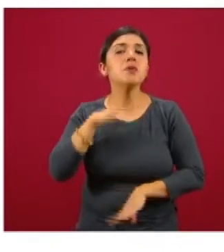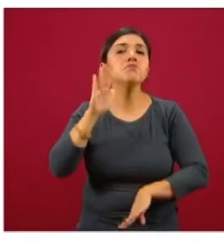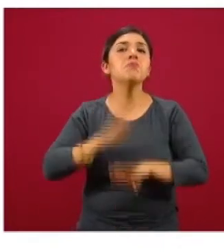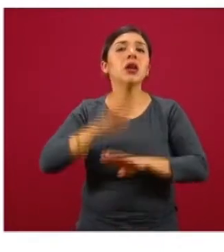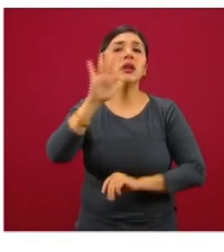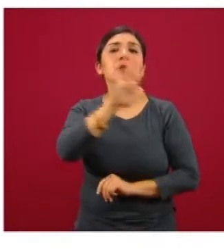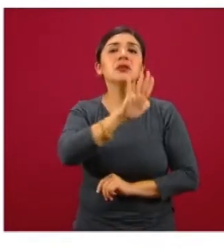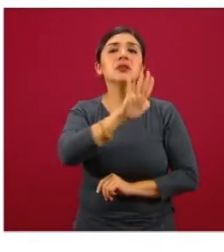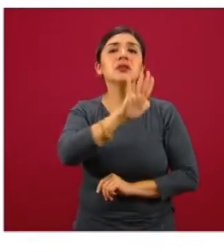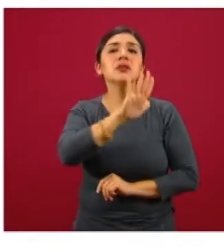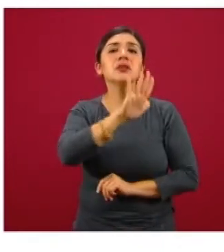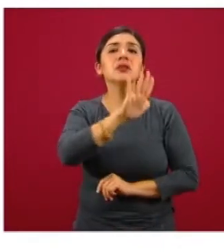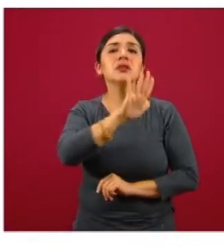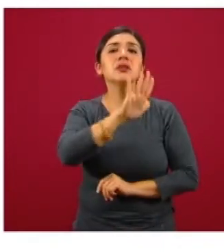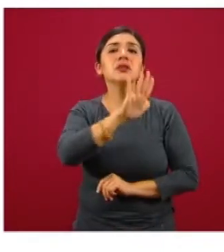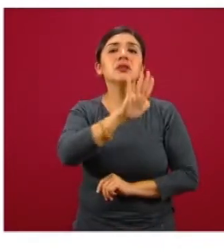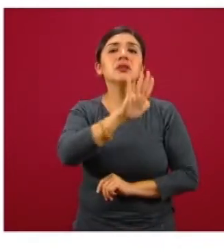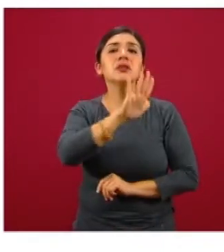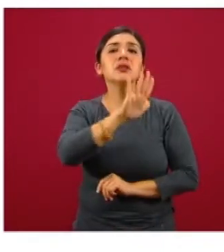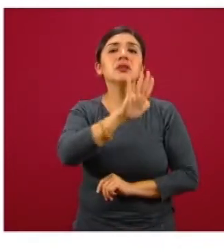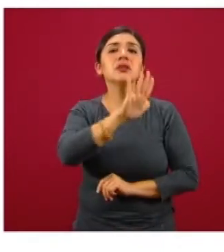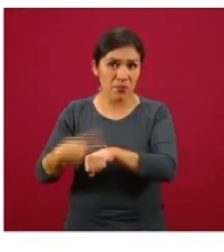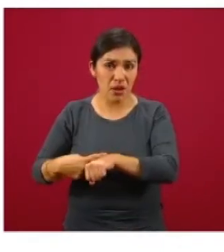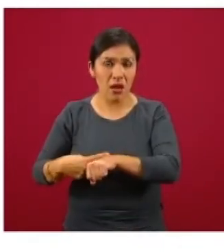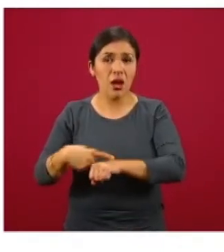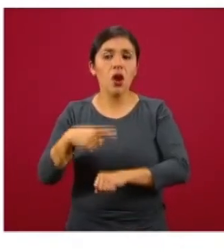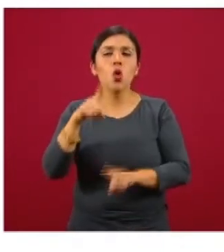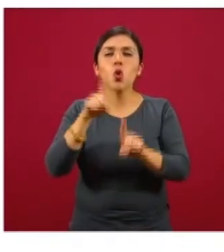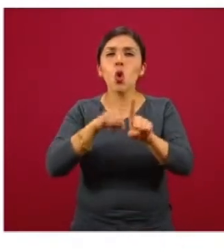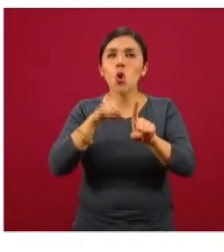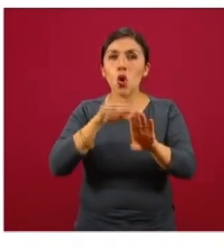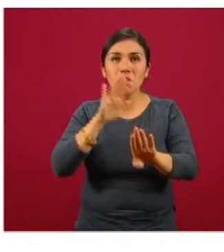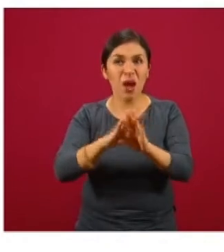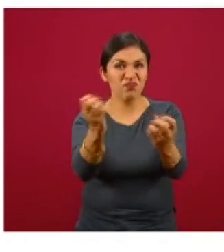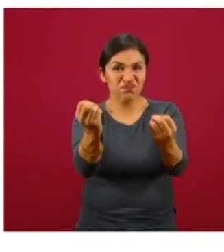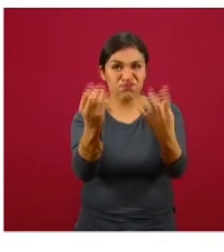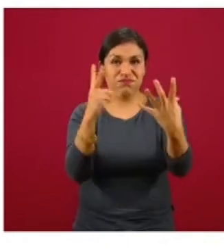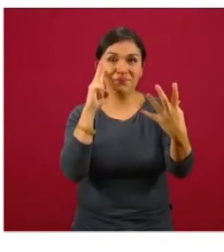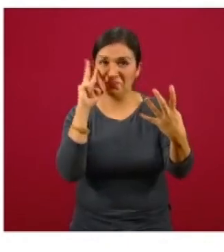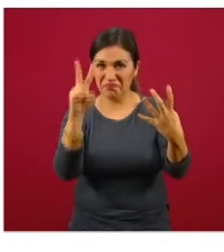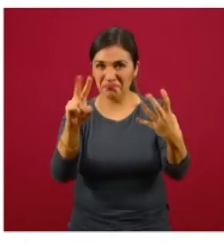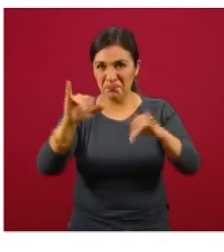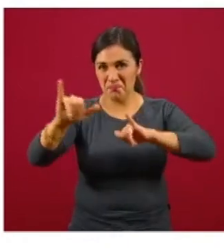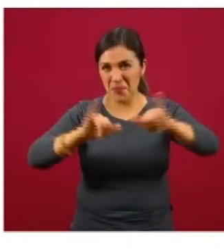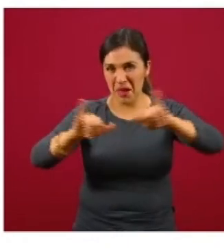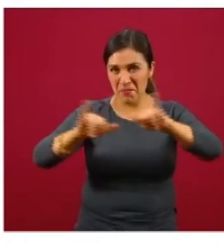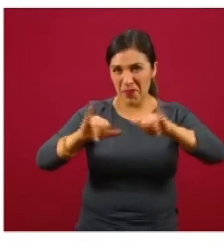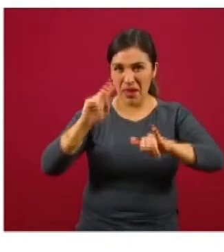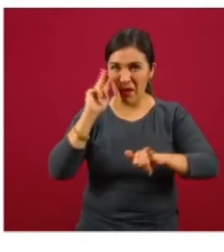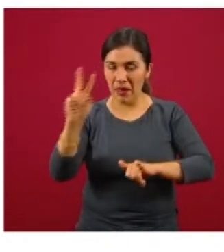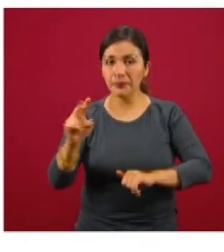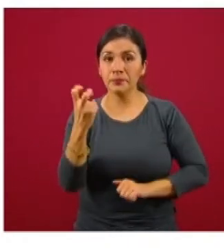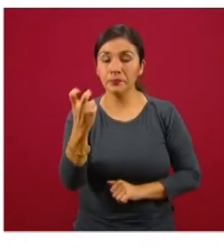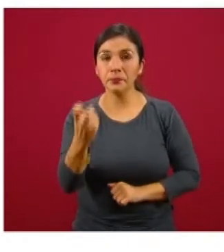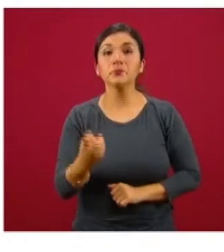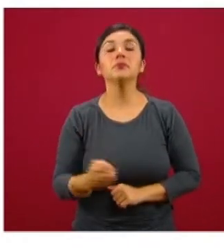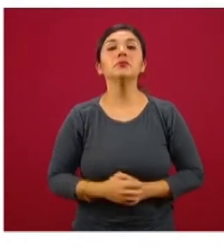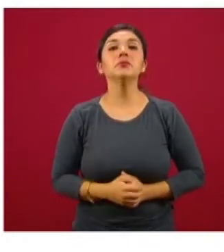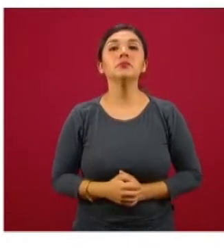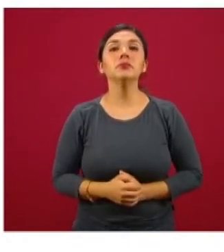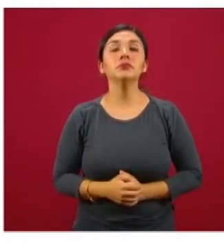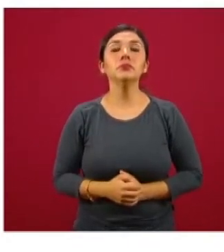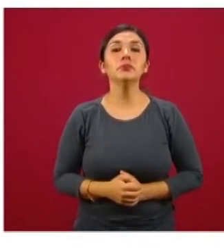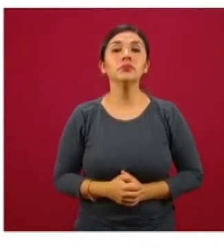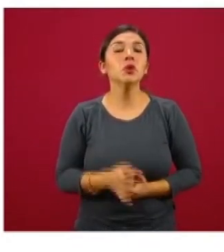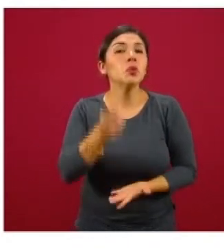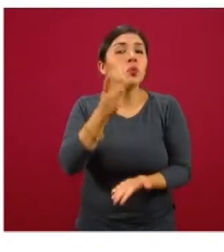más de 500 casos, que es precisamente el color más notorio que tenemos en el mapa. Y son hasta el momento sólo